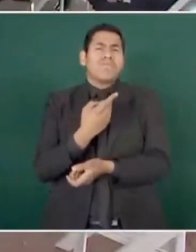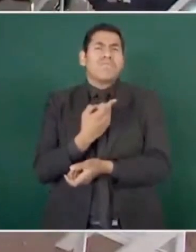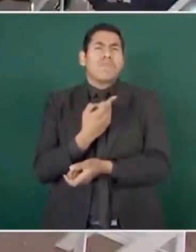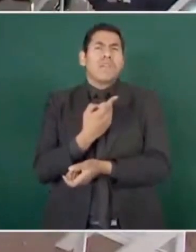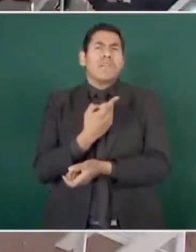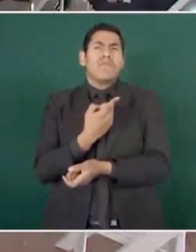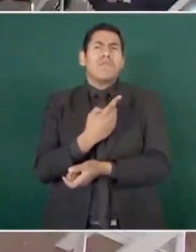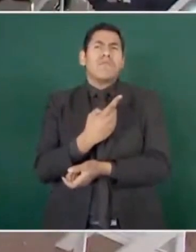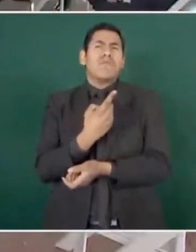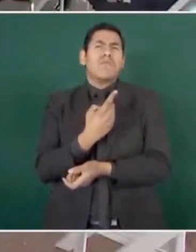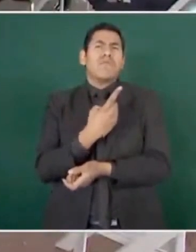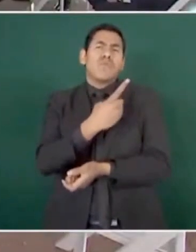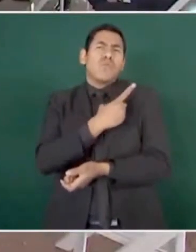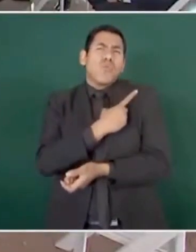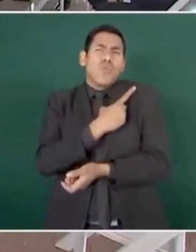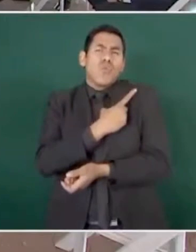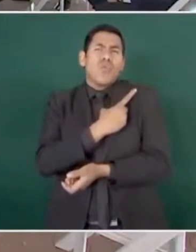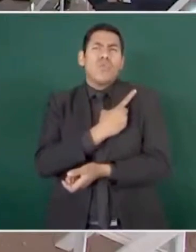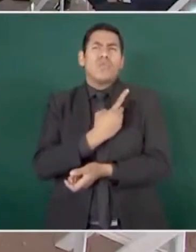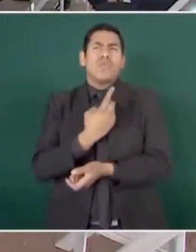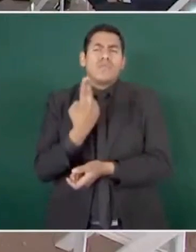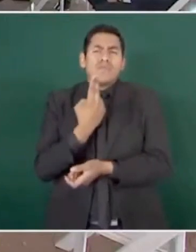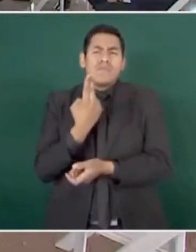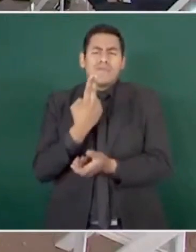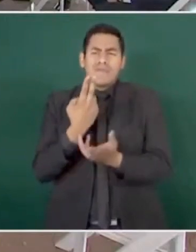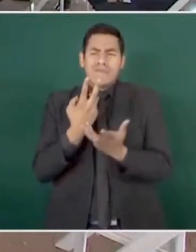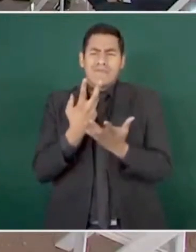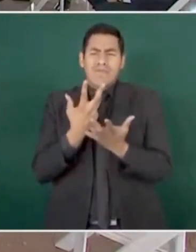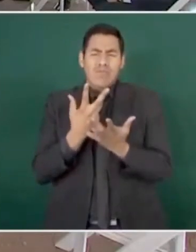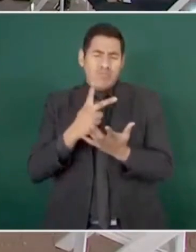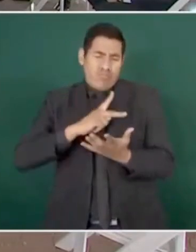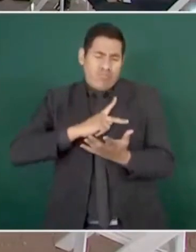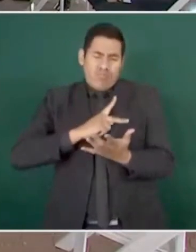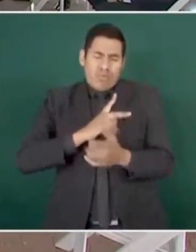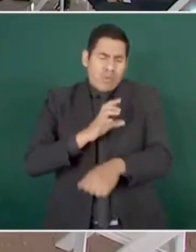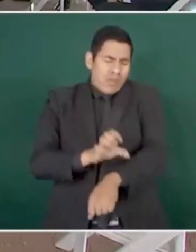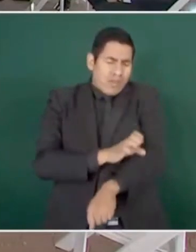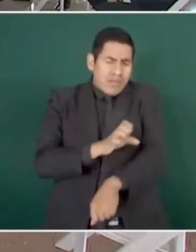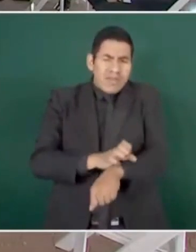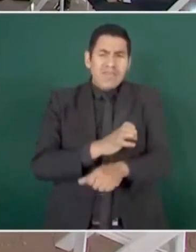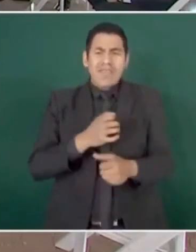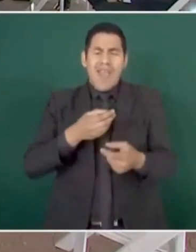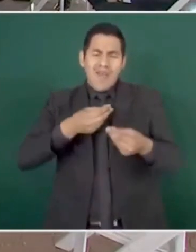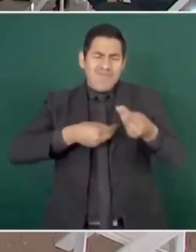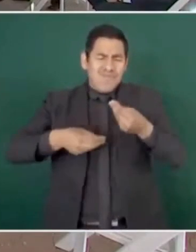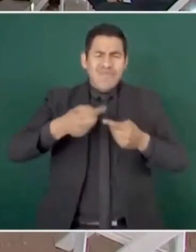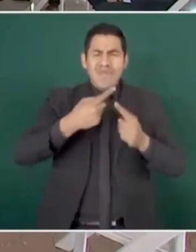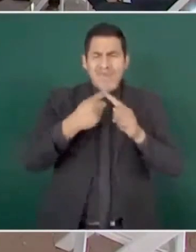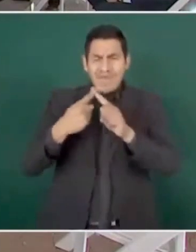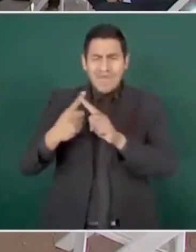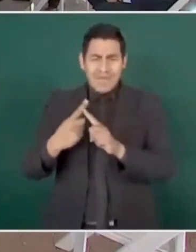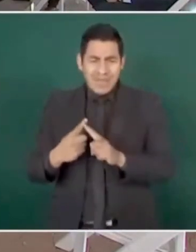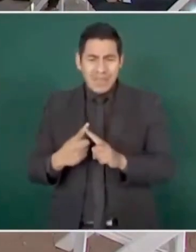única, la electricidad que tenía en el lugar. Cuando está toda la